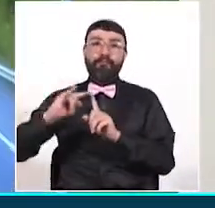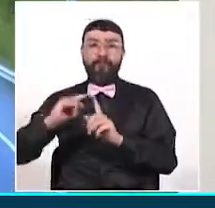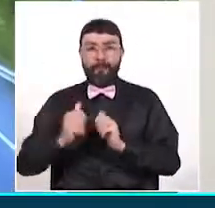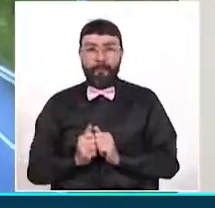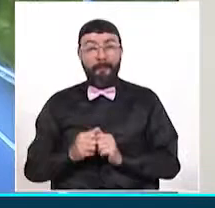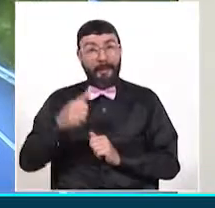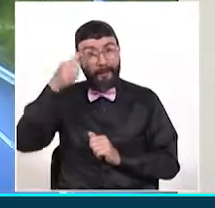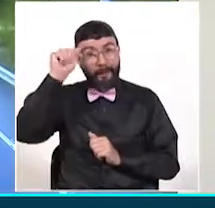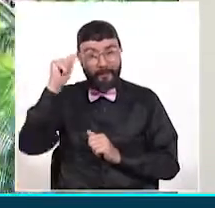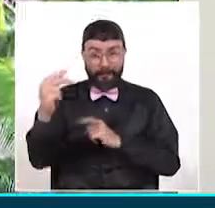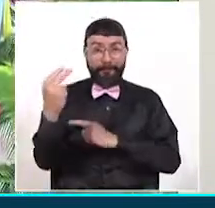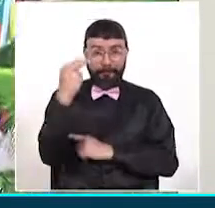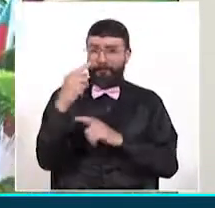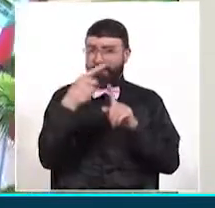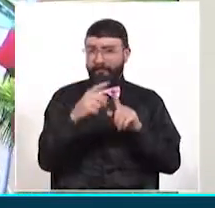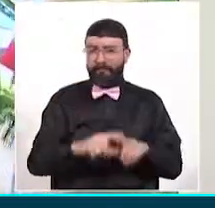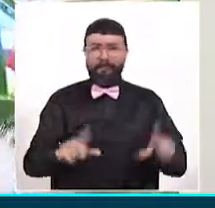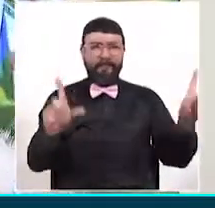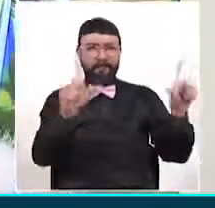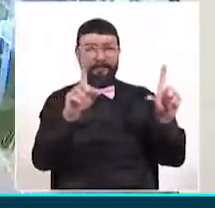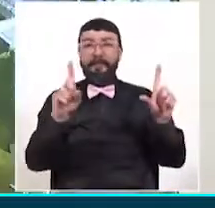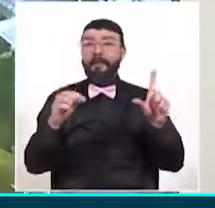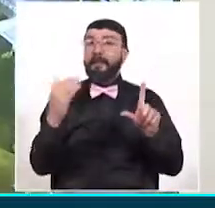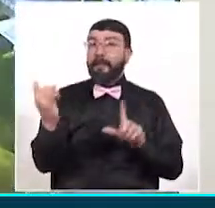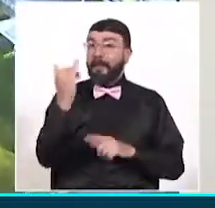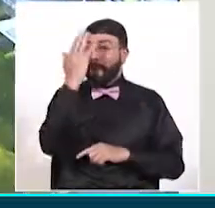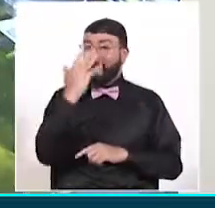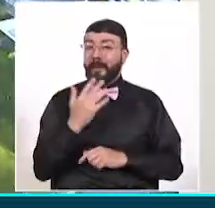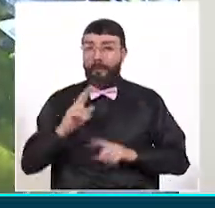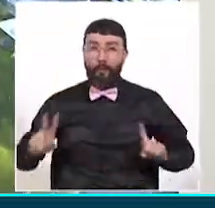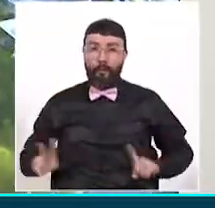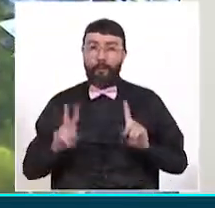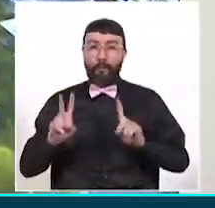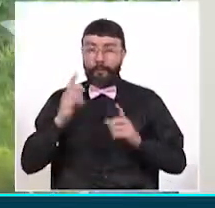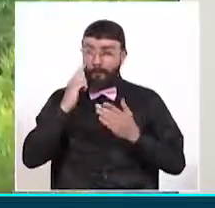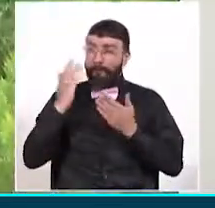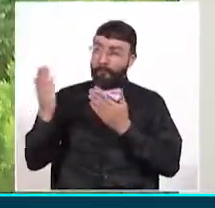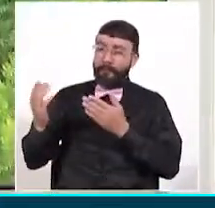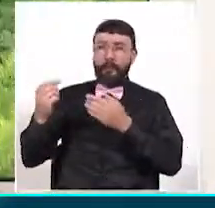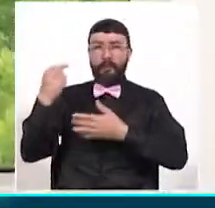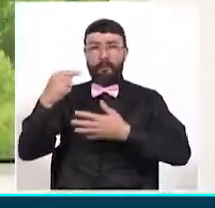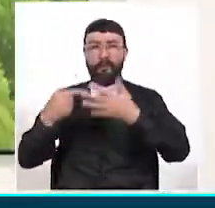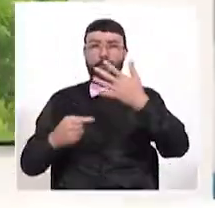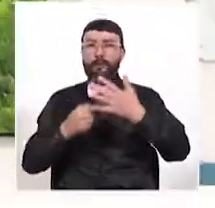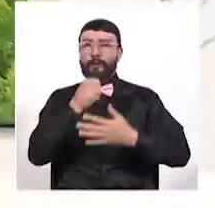sociales y a esta hora, por supuesto, por nuestro Facebook Live. A continuación, nuestros titulares.